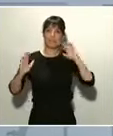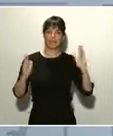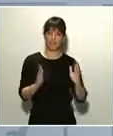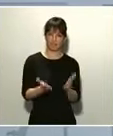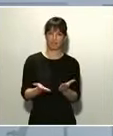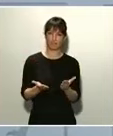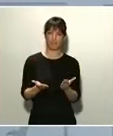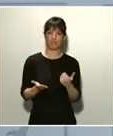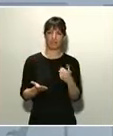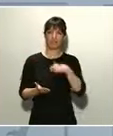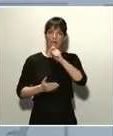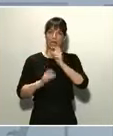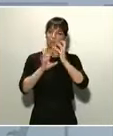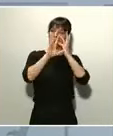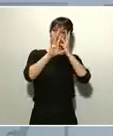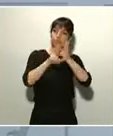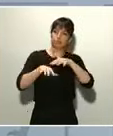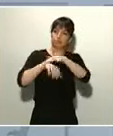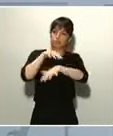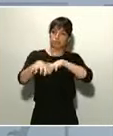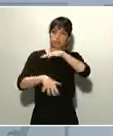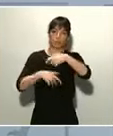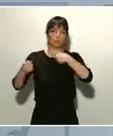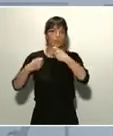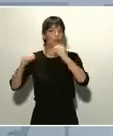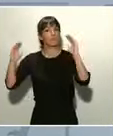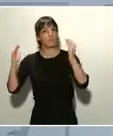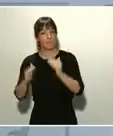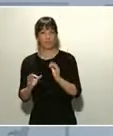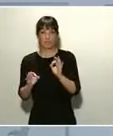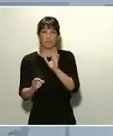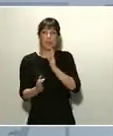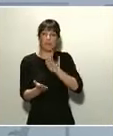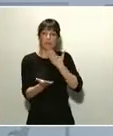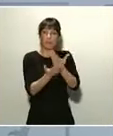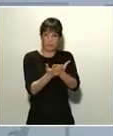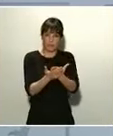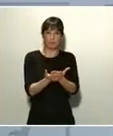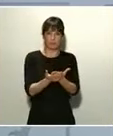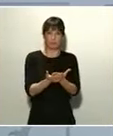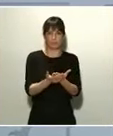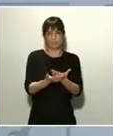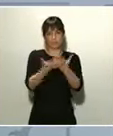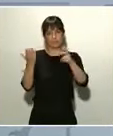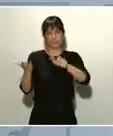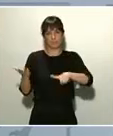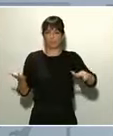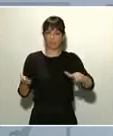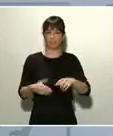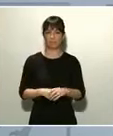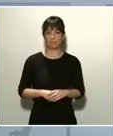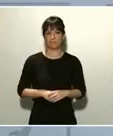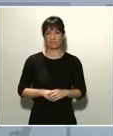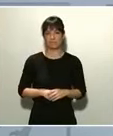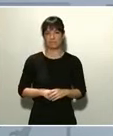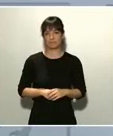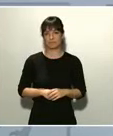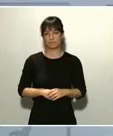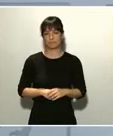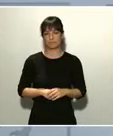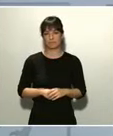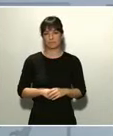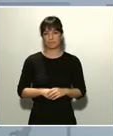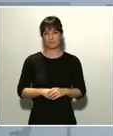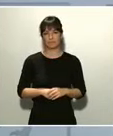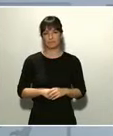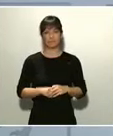los establecimientos, tal y como hemos pedido desde las autoridades al conjunto de la ciudadanía española. Las tiendas